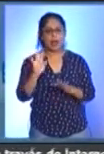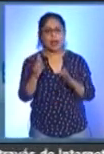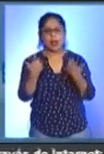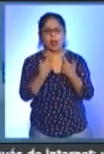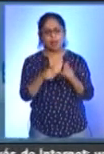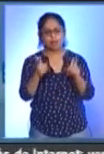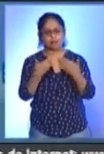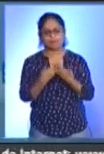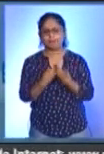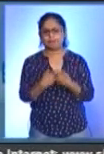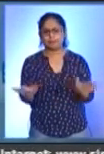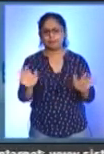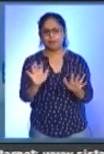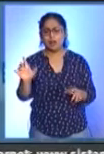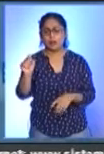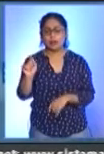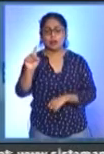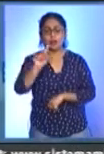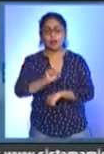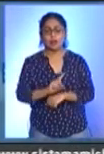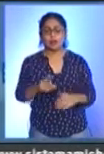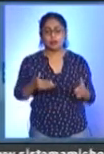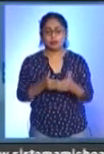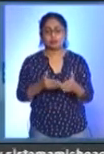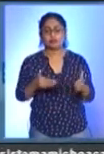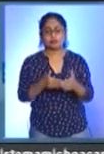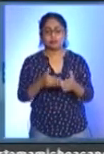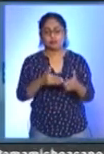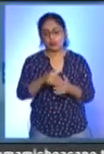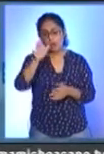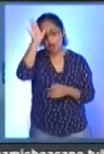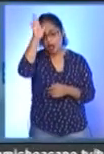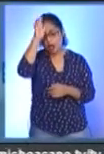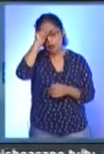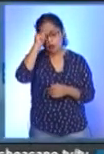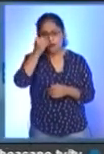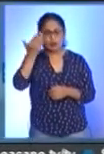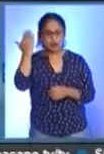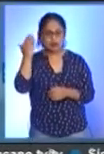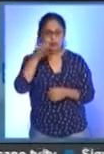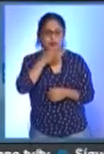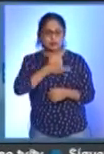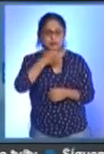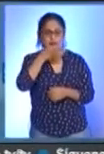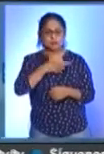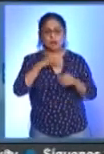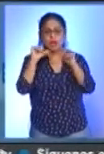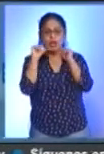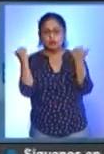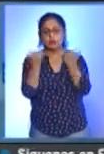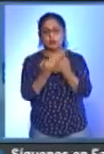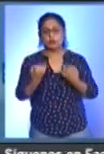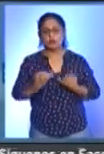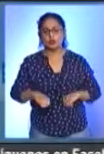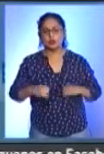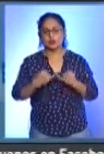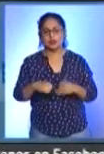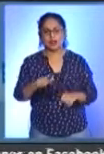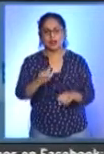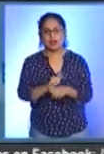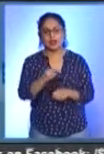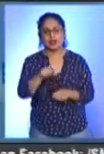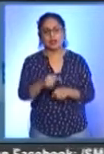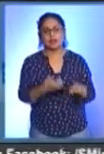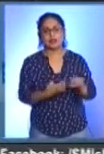estas después de 20 días de bloqueo, de acuerdo a los reportes de la Asociación de Industriales en el